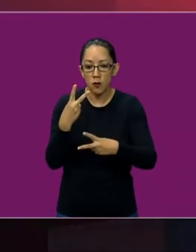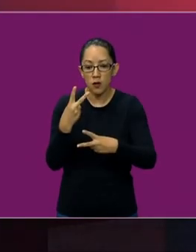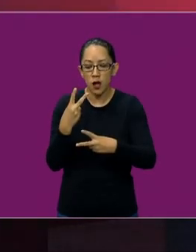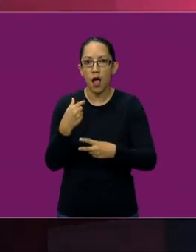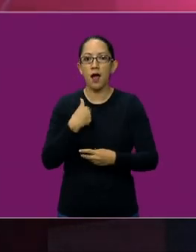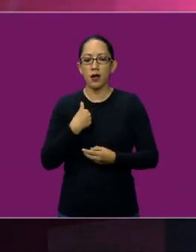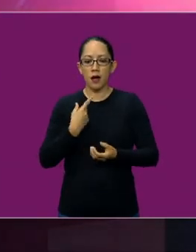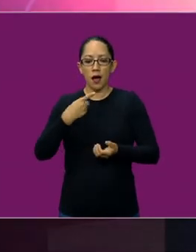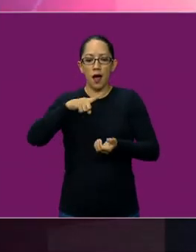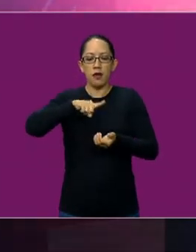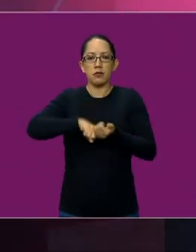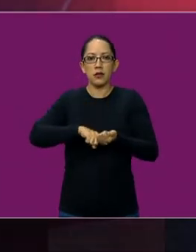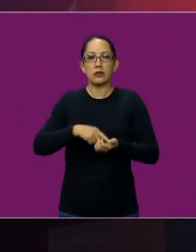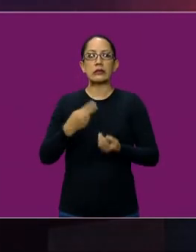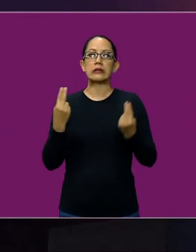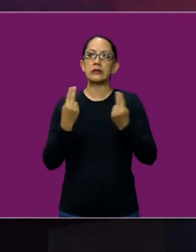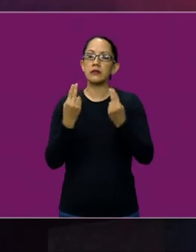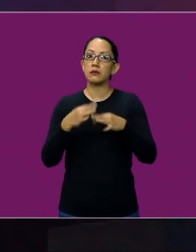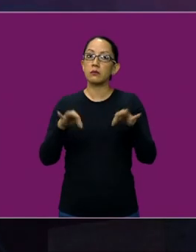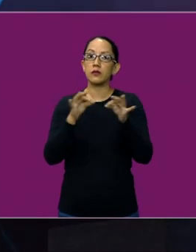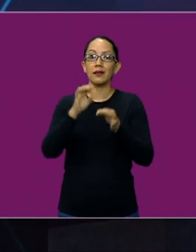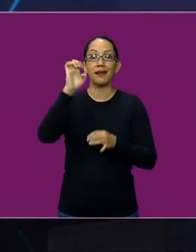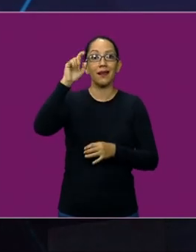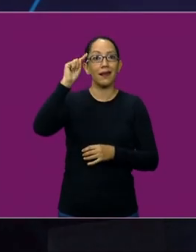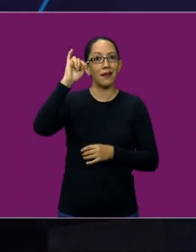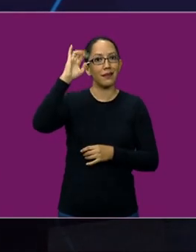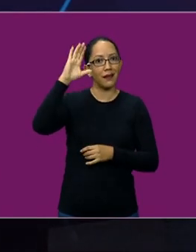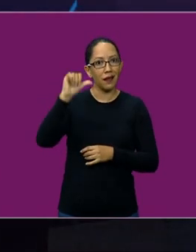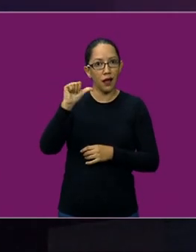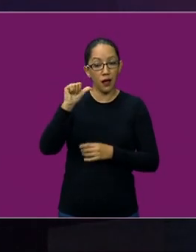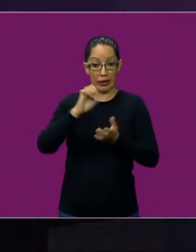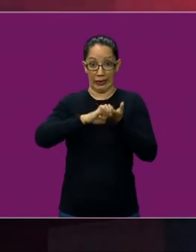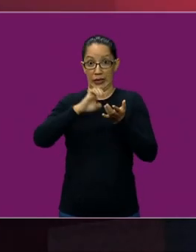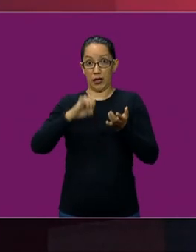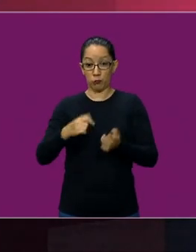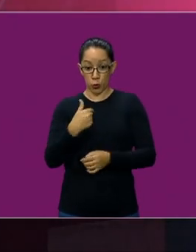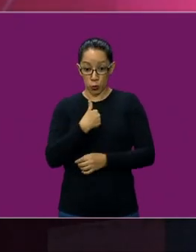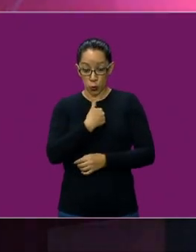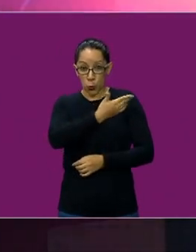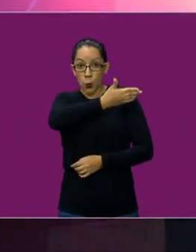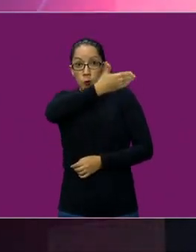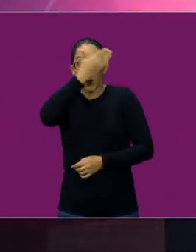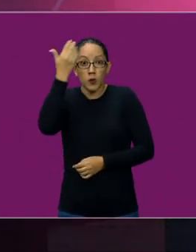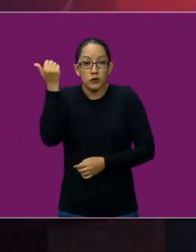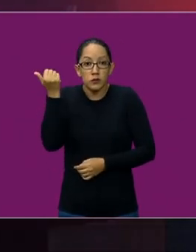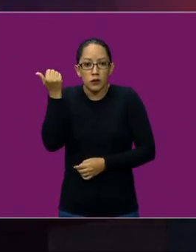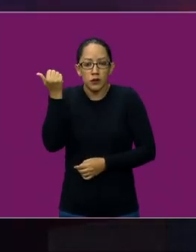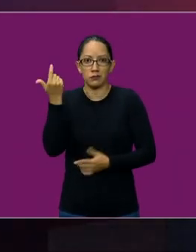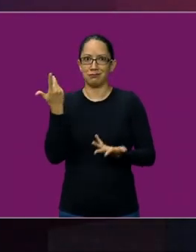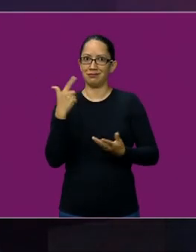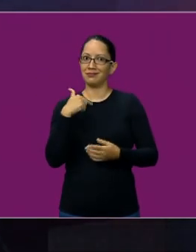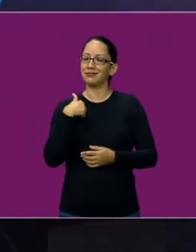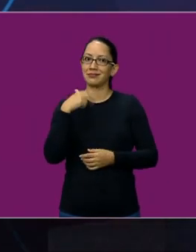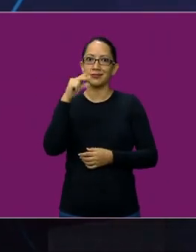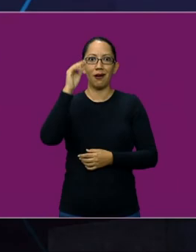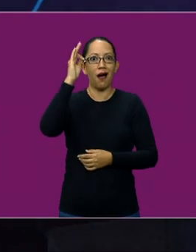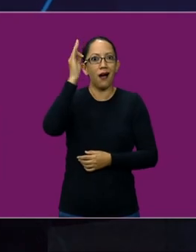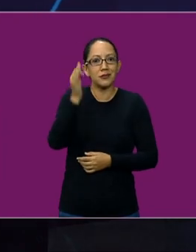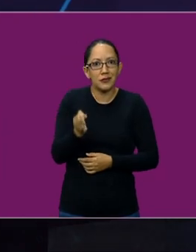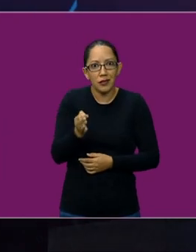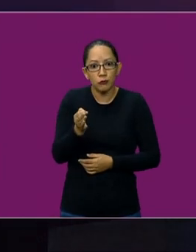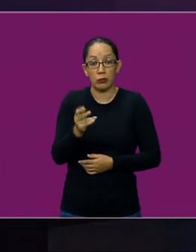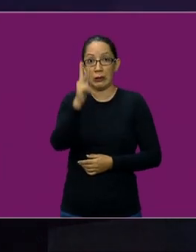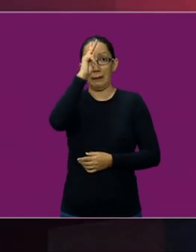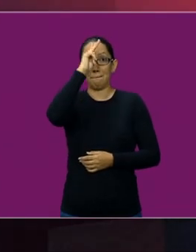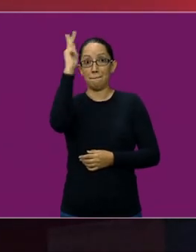de decir, ¿cómo voy a interpretar algo que no sé? Y sobre todo a nivel nacional. A mí mucha gente me dice, ¡ay, tú ya ni te pones nerviosa!